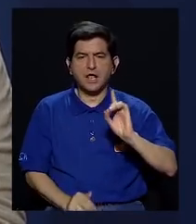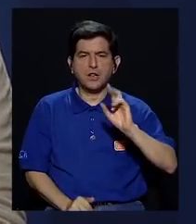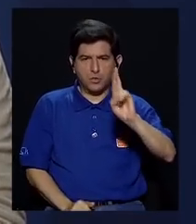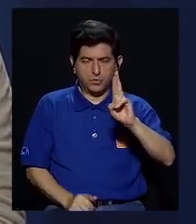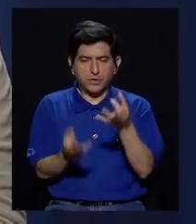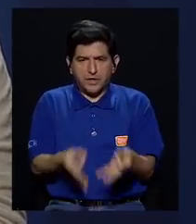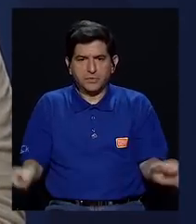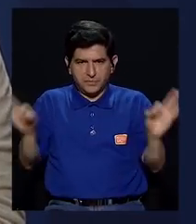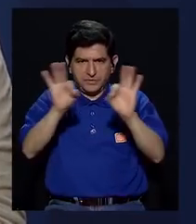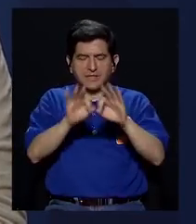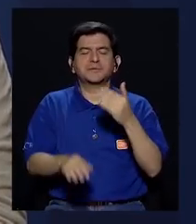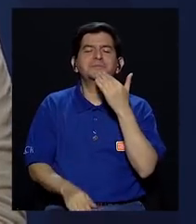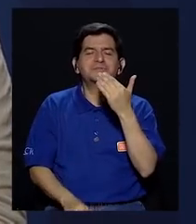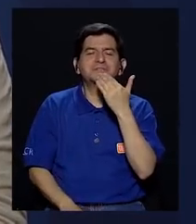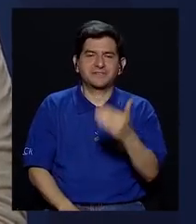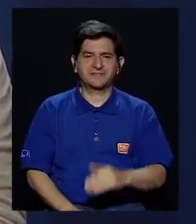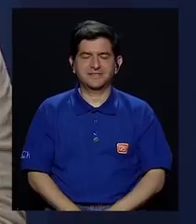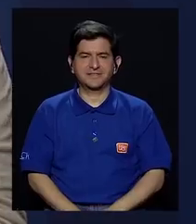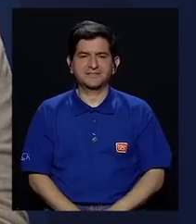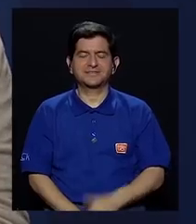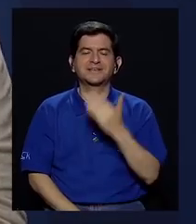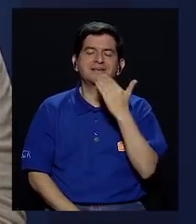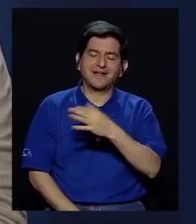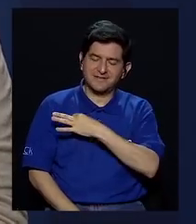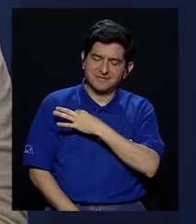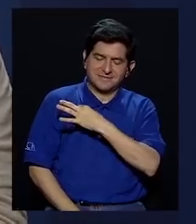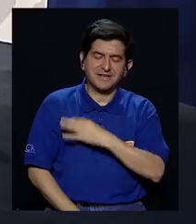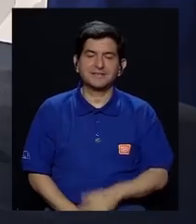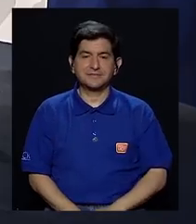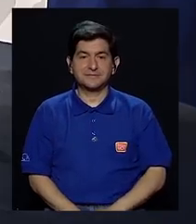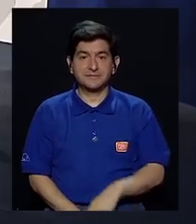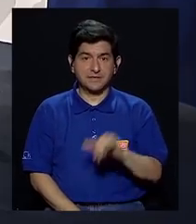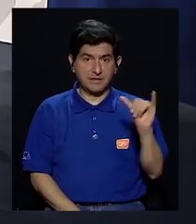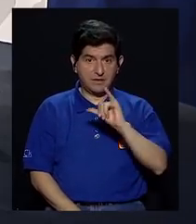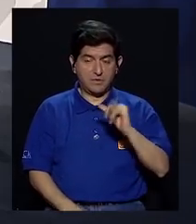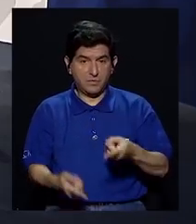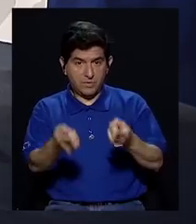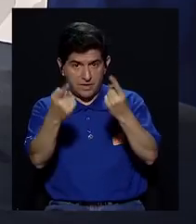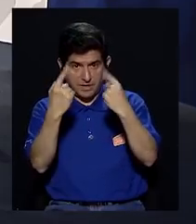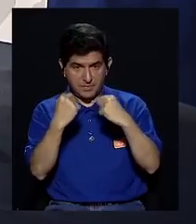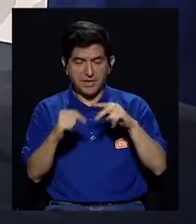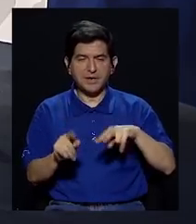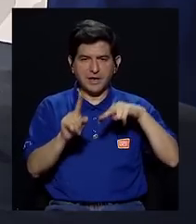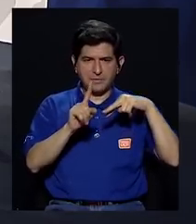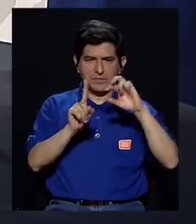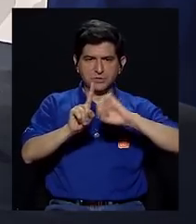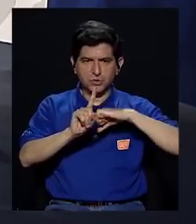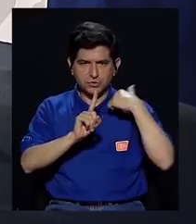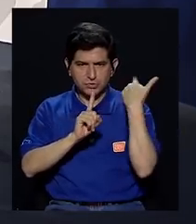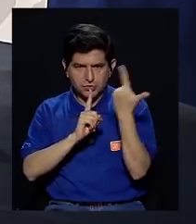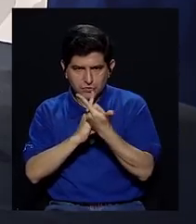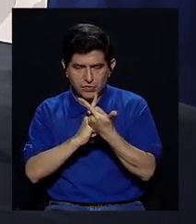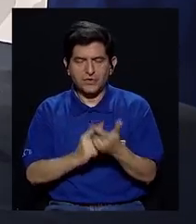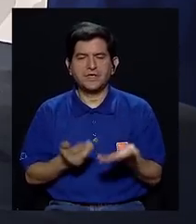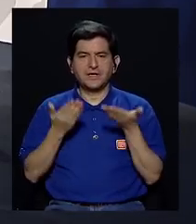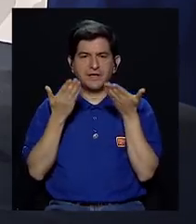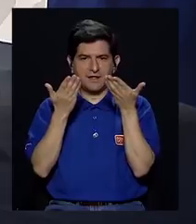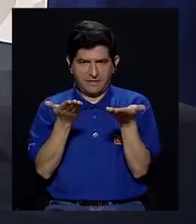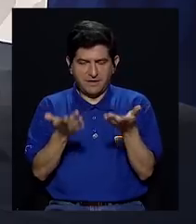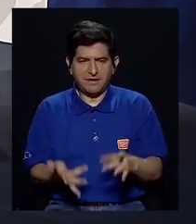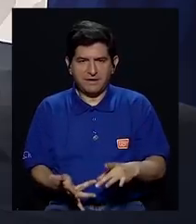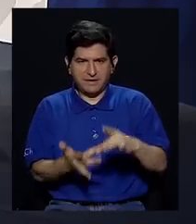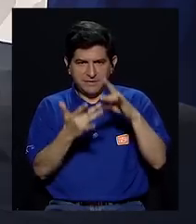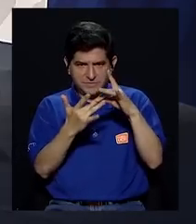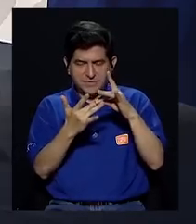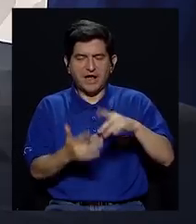en el doctorado, que creo que es muy importante. Muchas gracias, Gabriela. Gracias por la invitación. Y bueno, también contamos desde una visión sociológica que nos estaría aportando